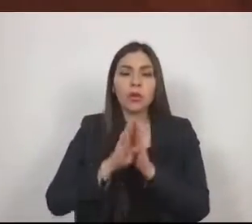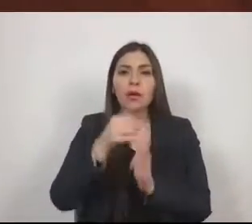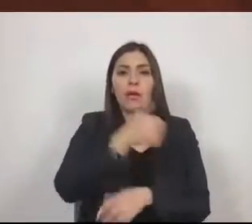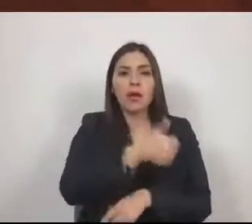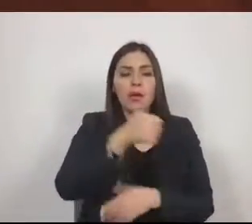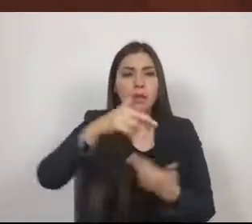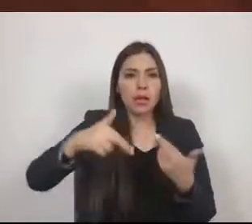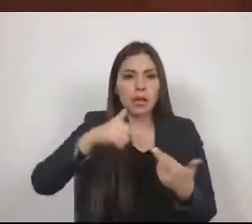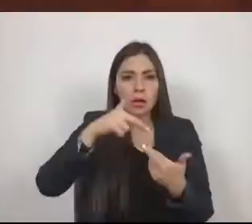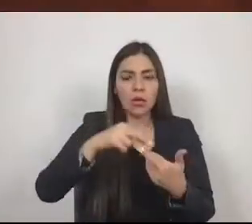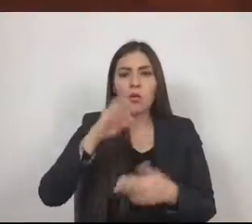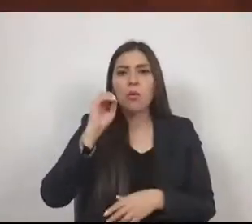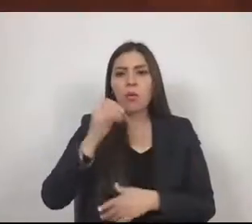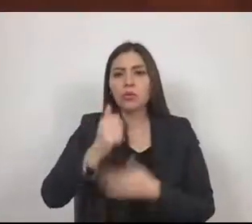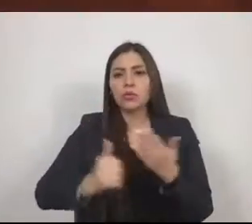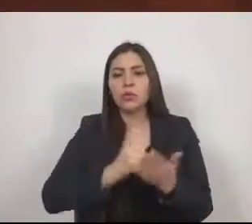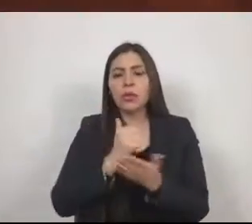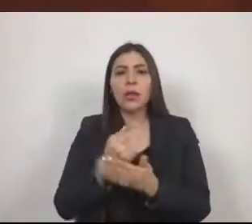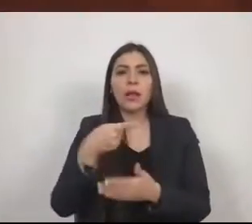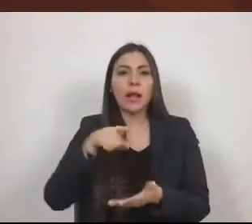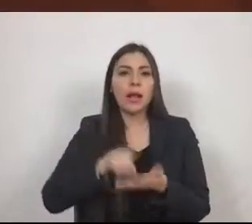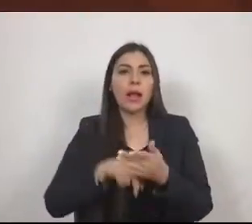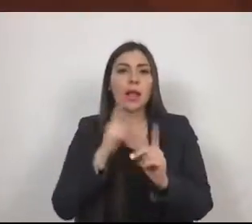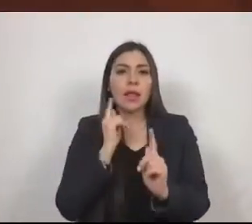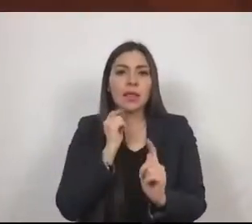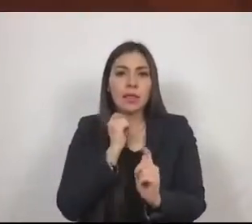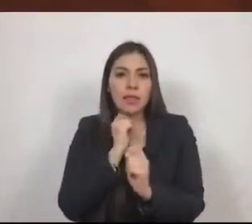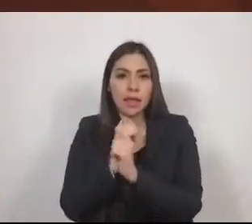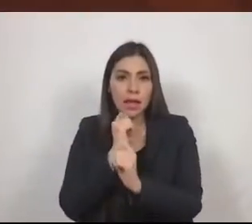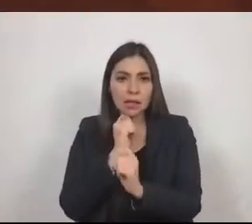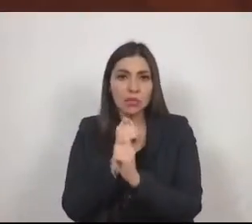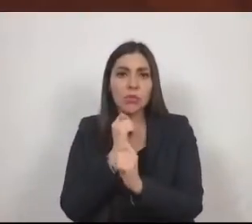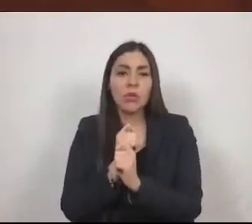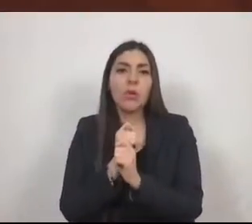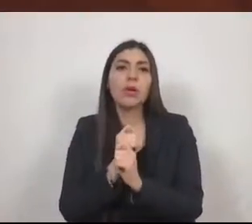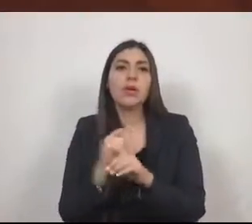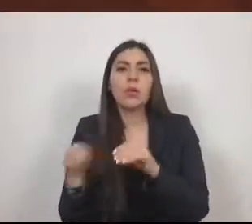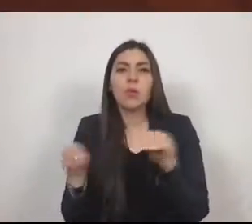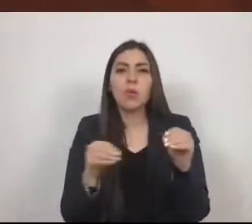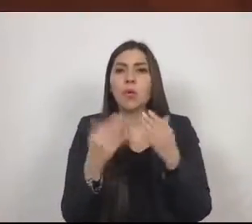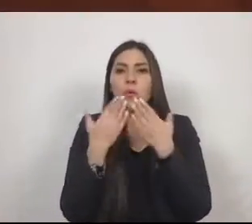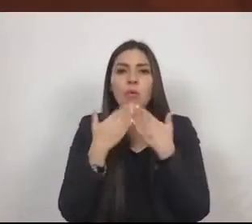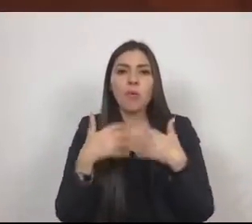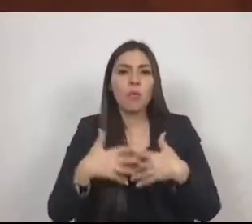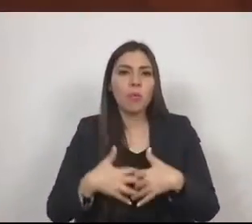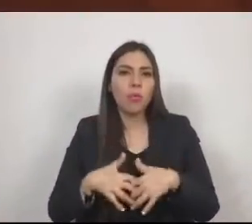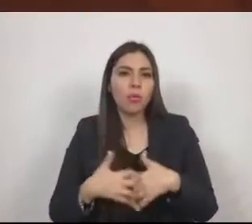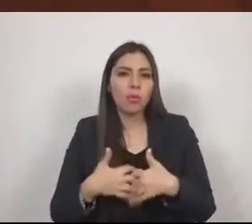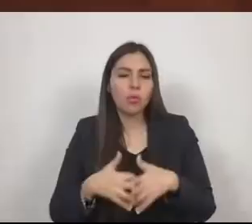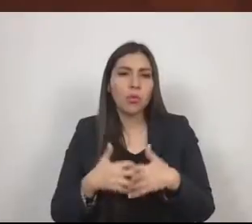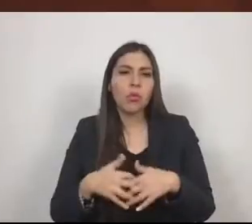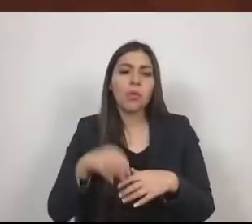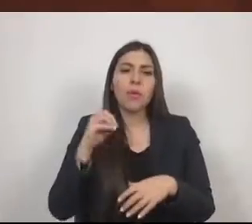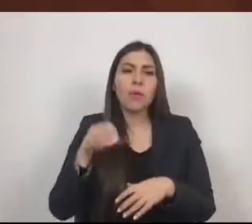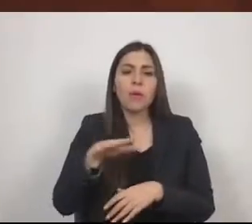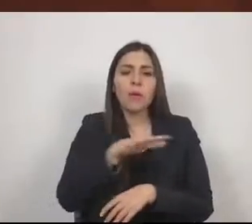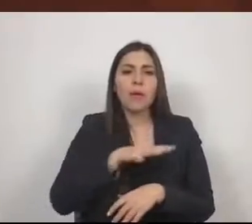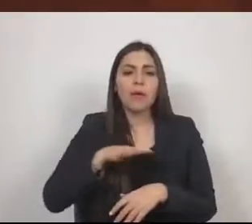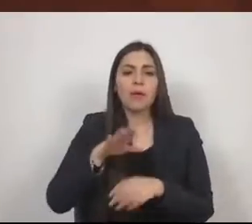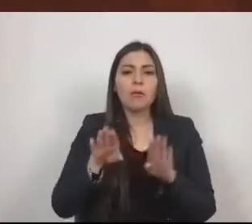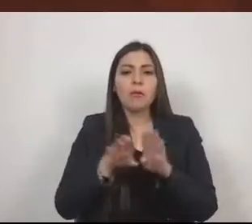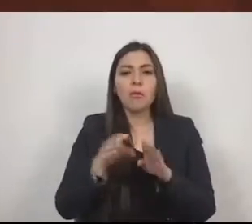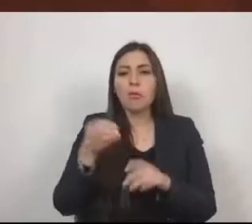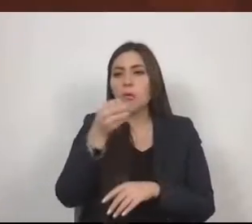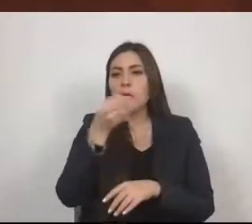transporte público, de la movilidad no motorizada y del ordenamiento del territorio para impulsar la